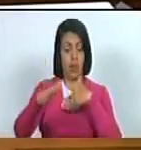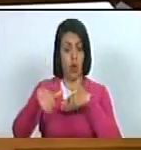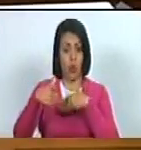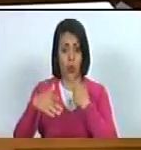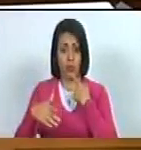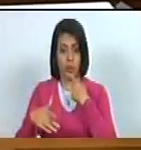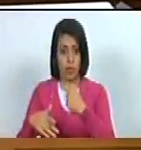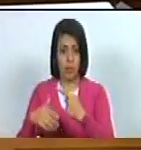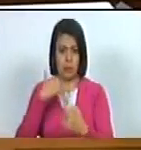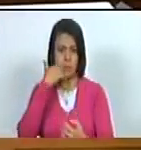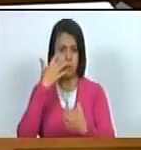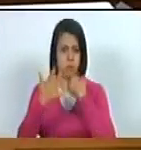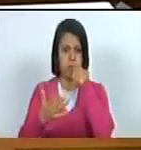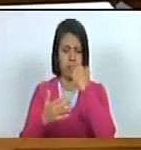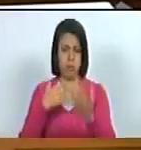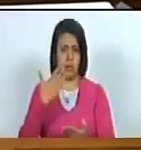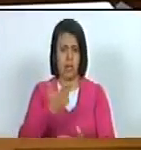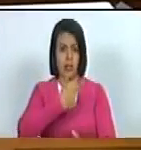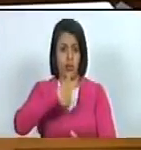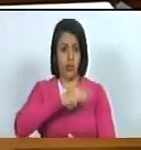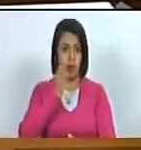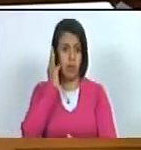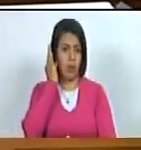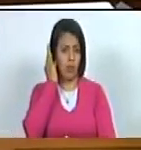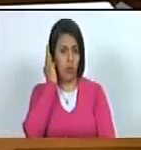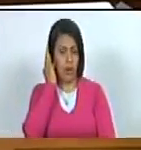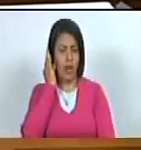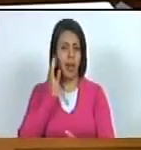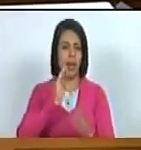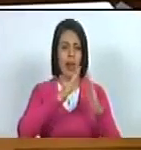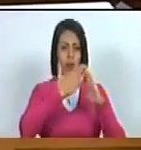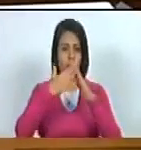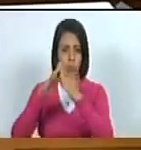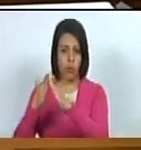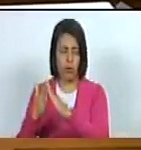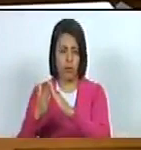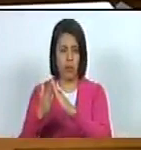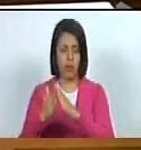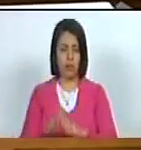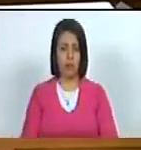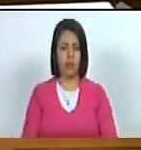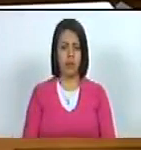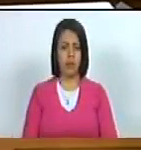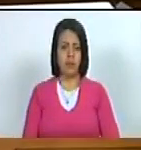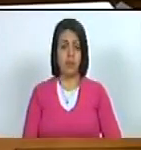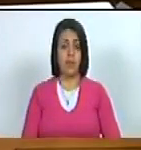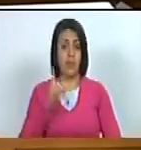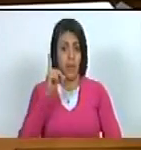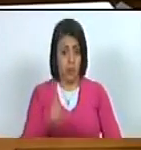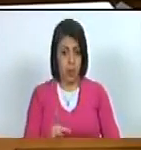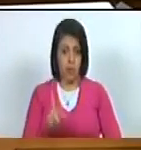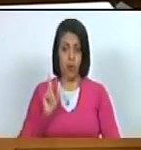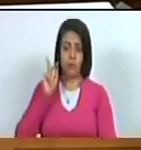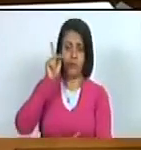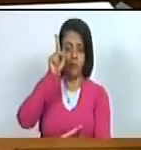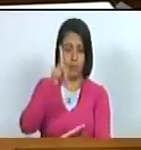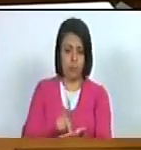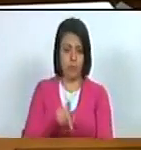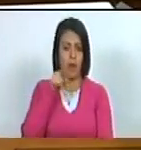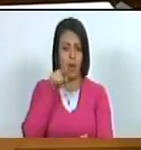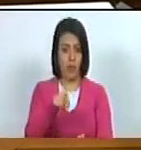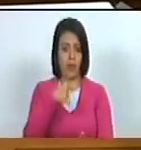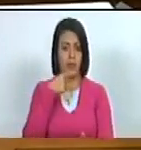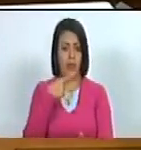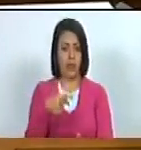insultó a nuestras mujeres de sectores populares debimos haber estado allí y debimos haber